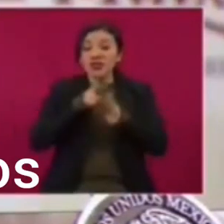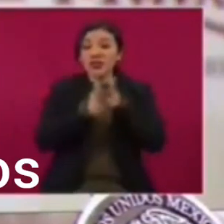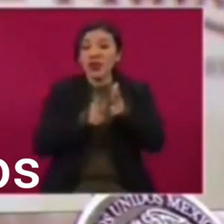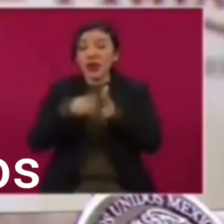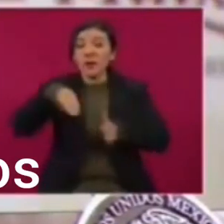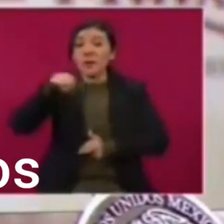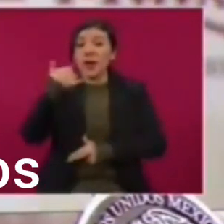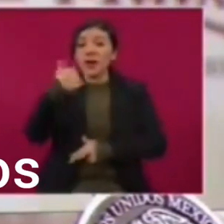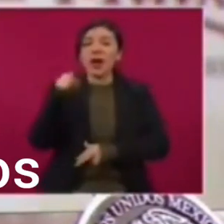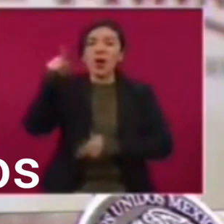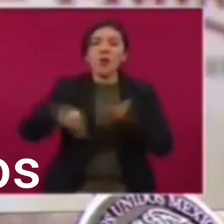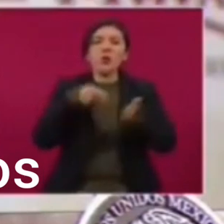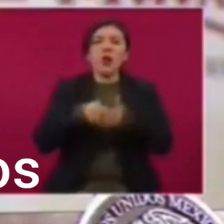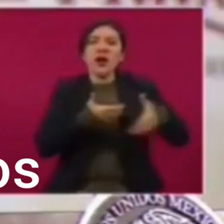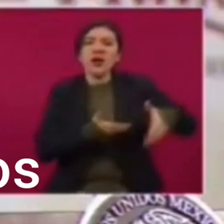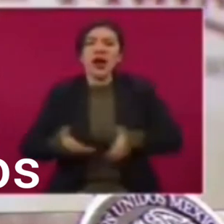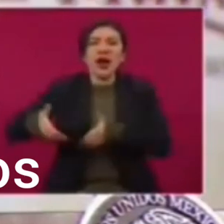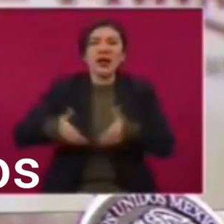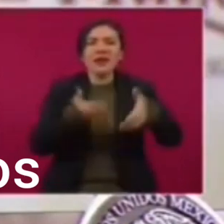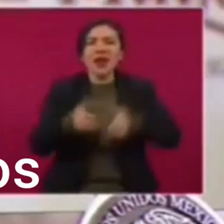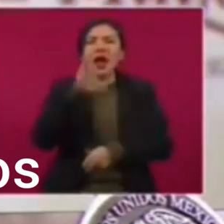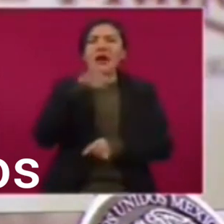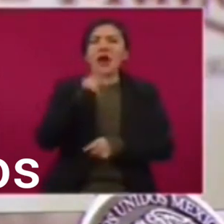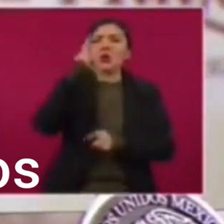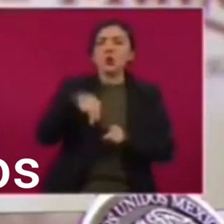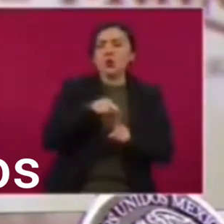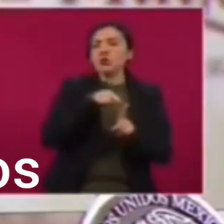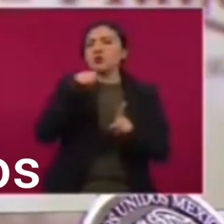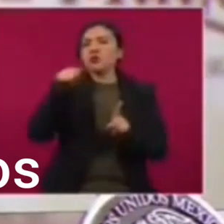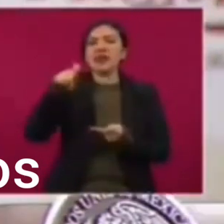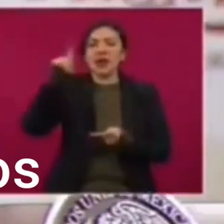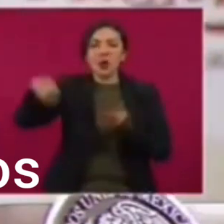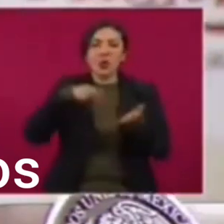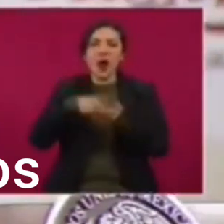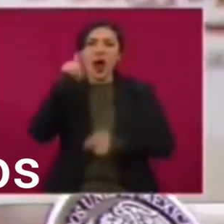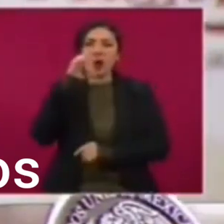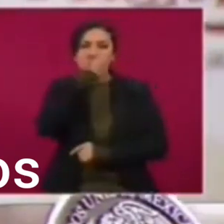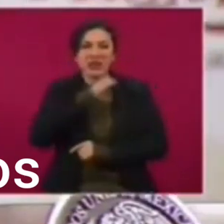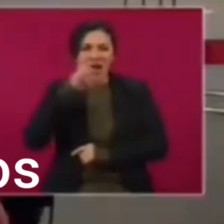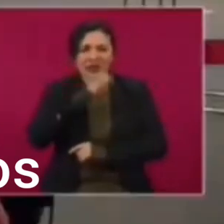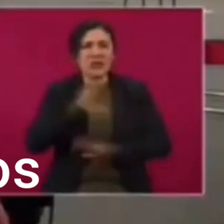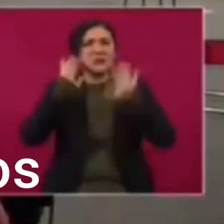de $32.371.453.